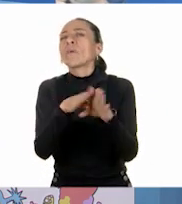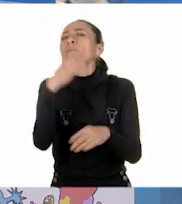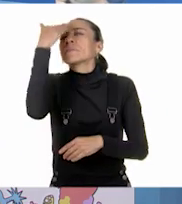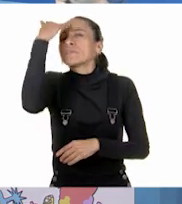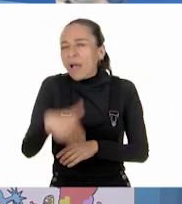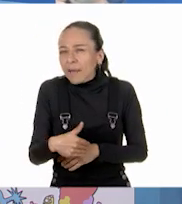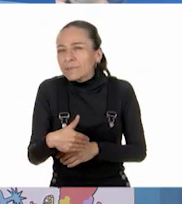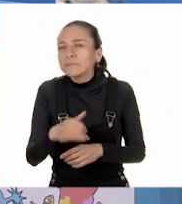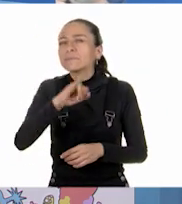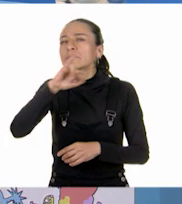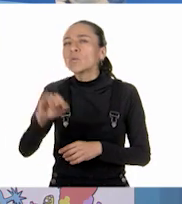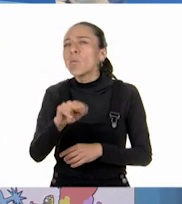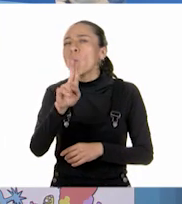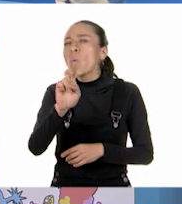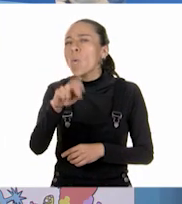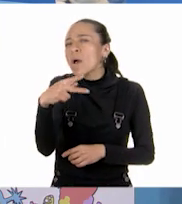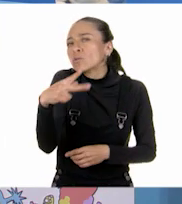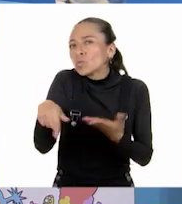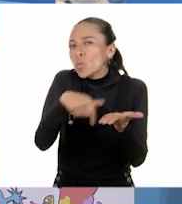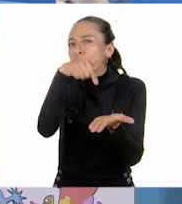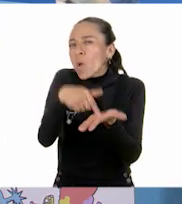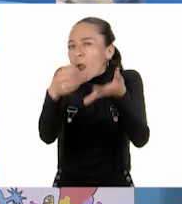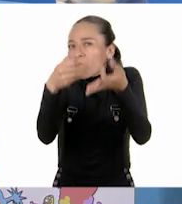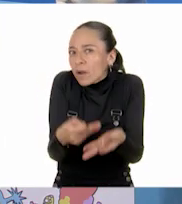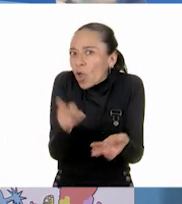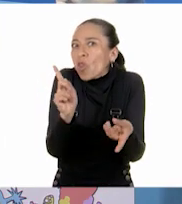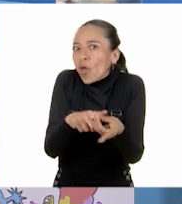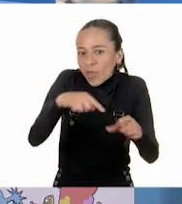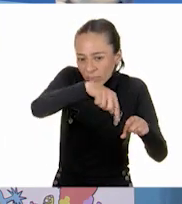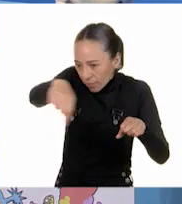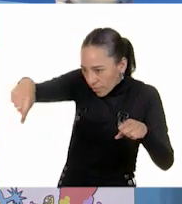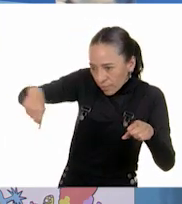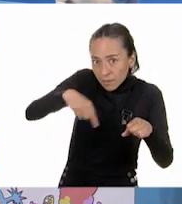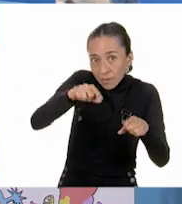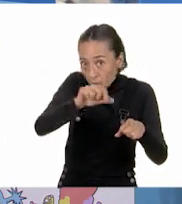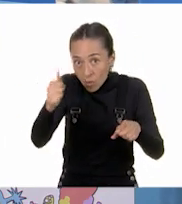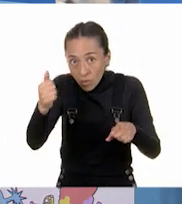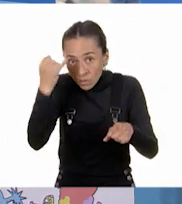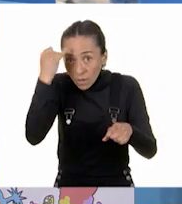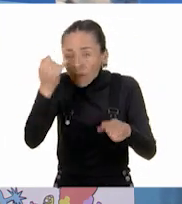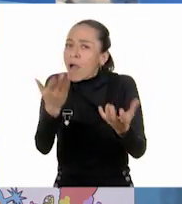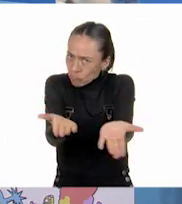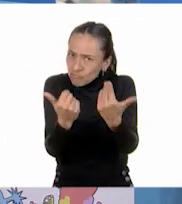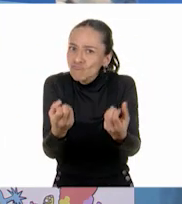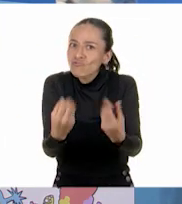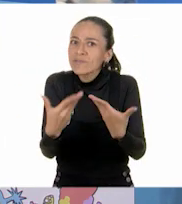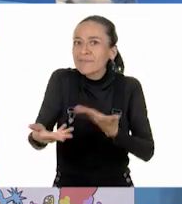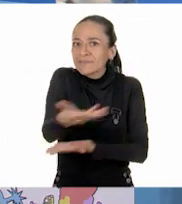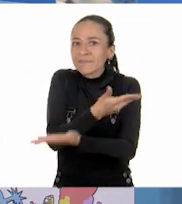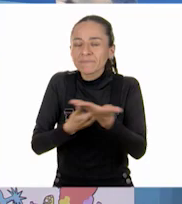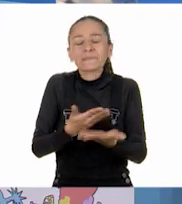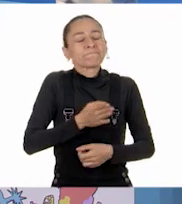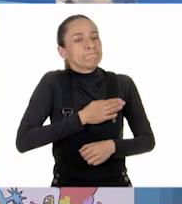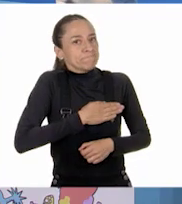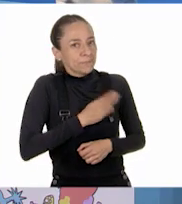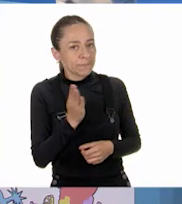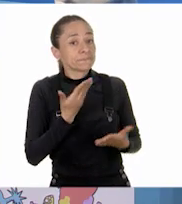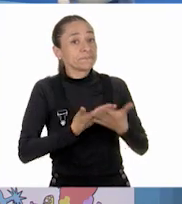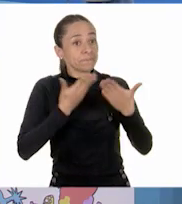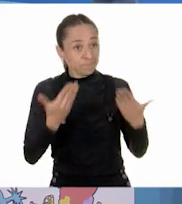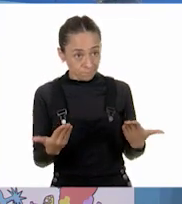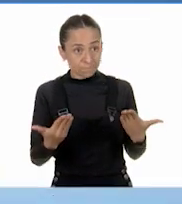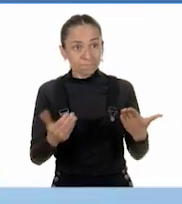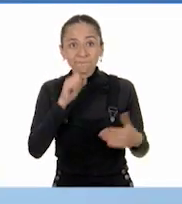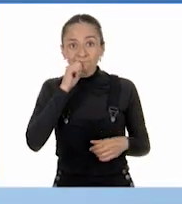Si tienen otra estrategia, compártanla con nosotros. Bien, ahora los invito a jugar con una ruleta que tengo aquí.